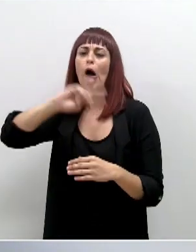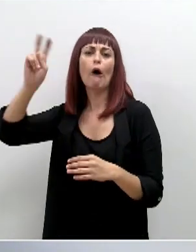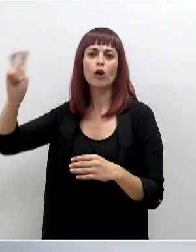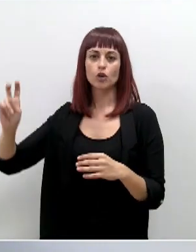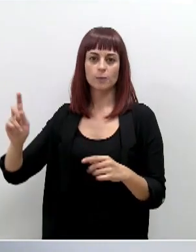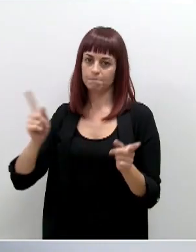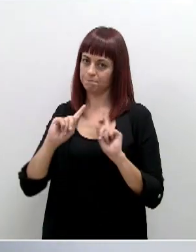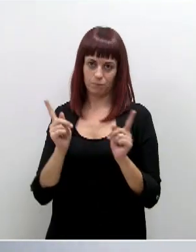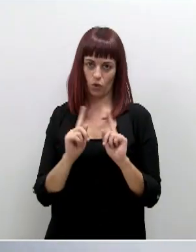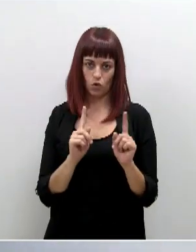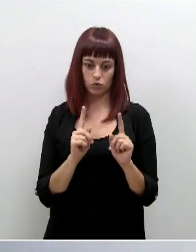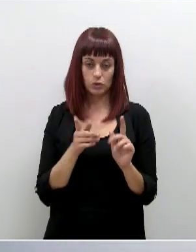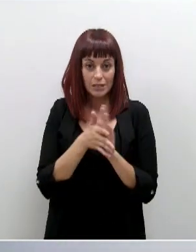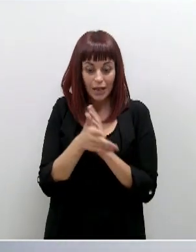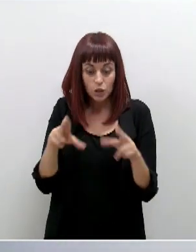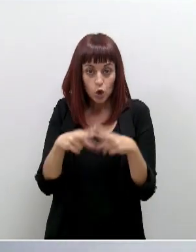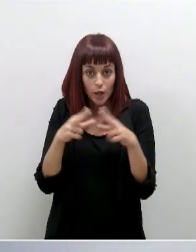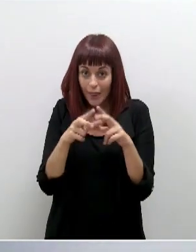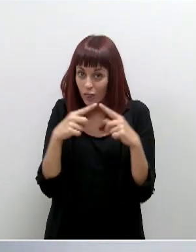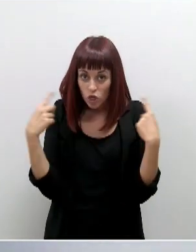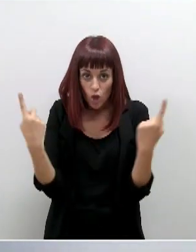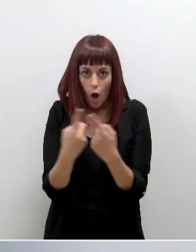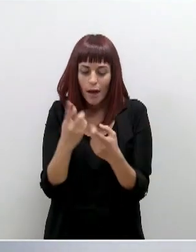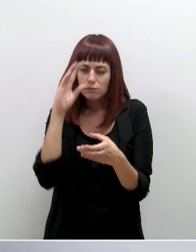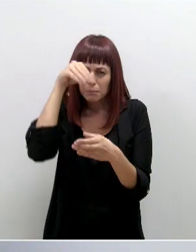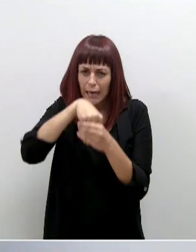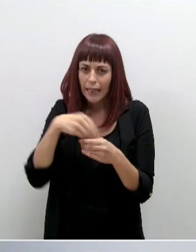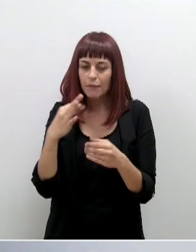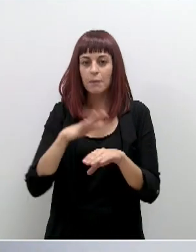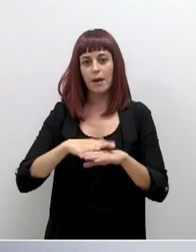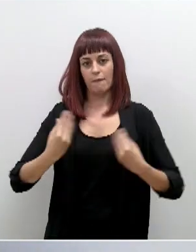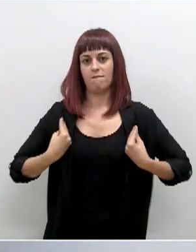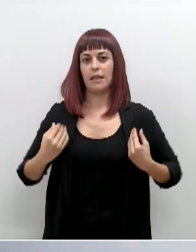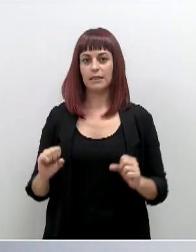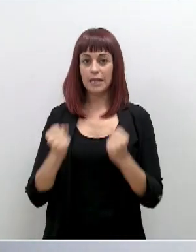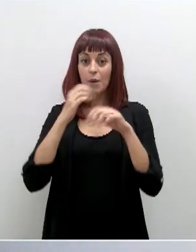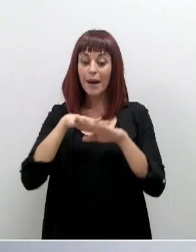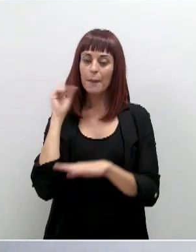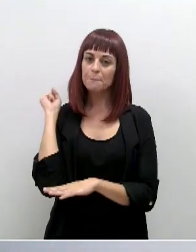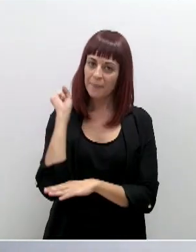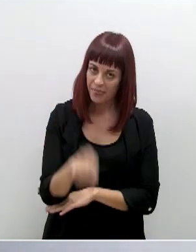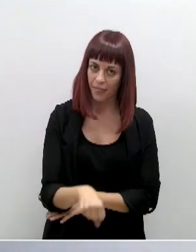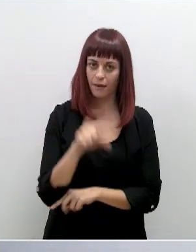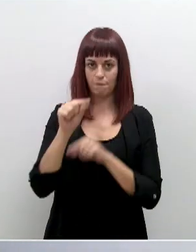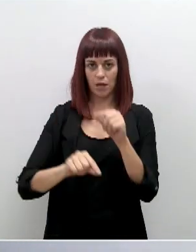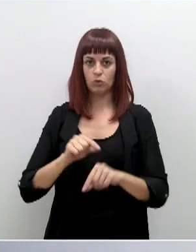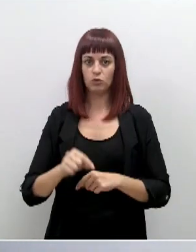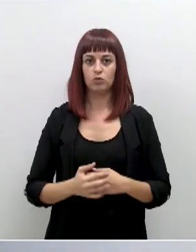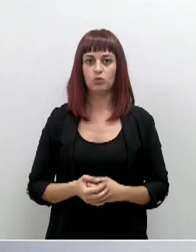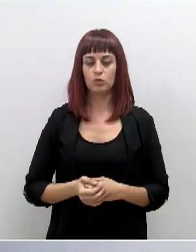La implicación de toda la sociedad es fundamental para salvar vidas, para vencer al virus.